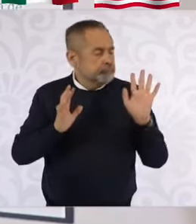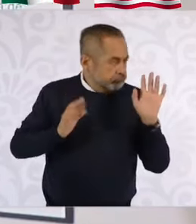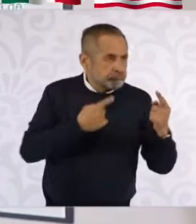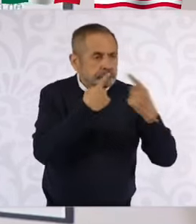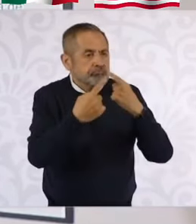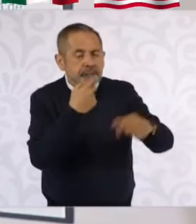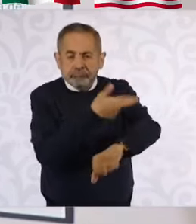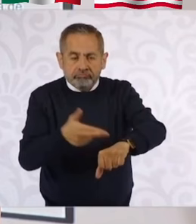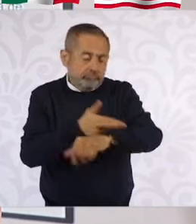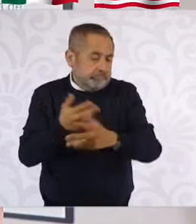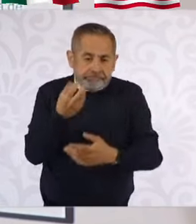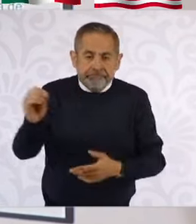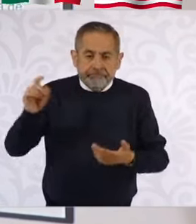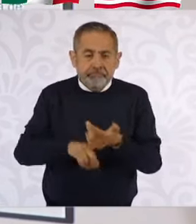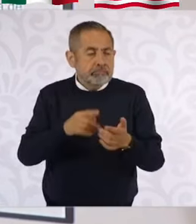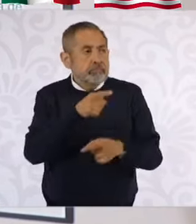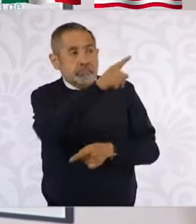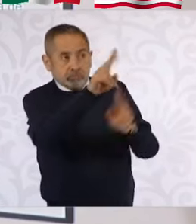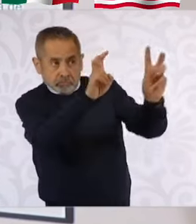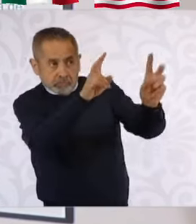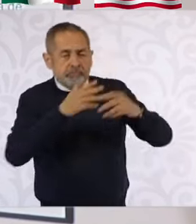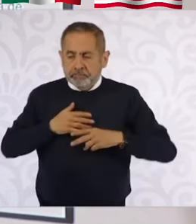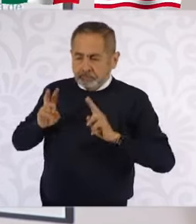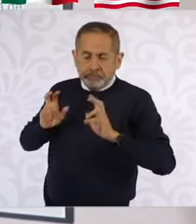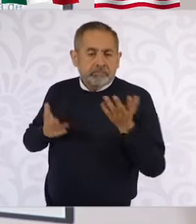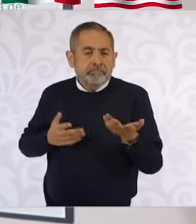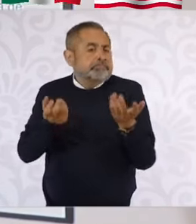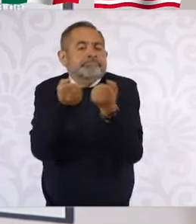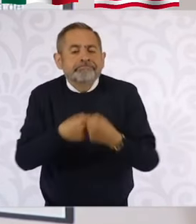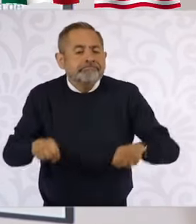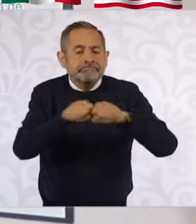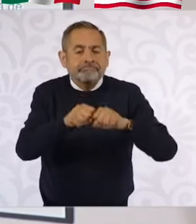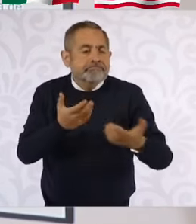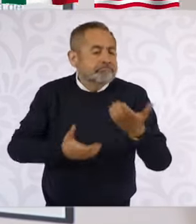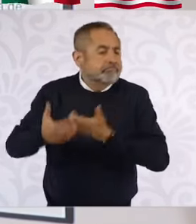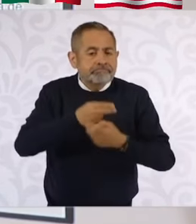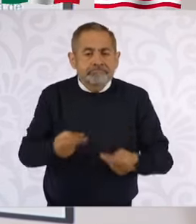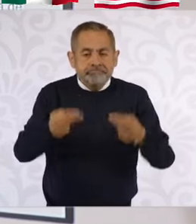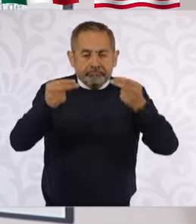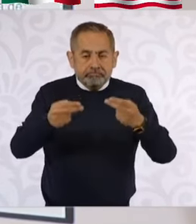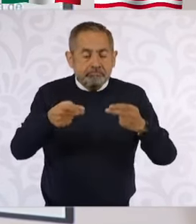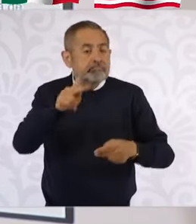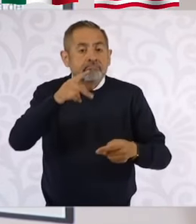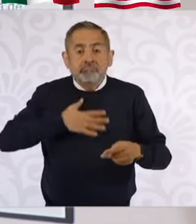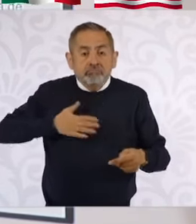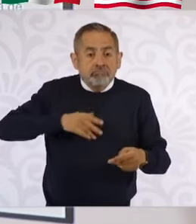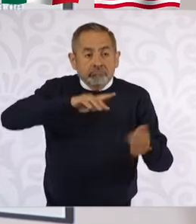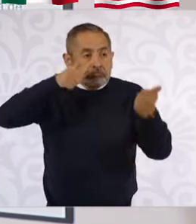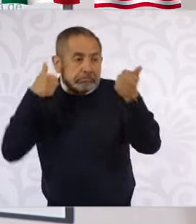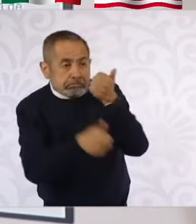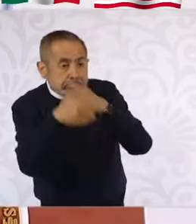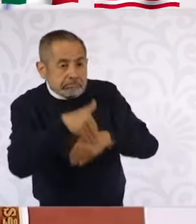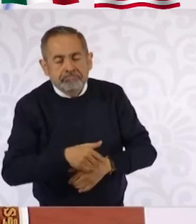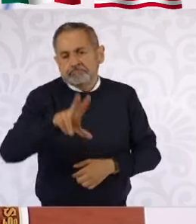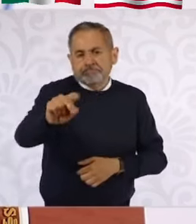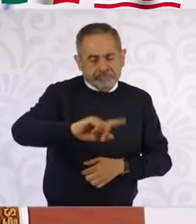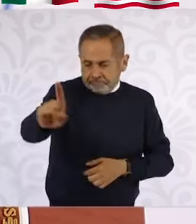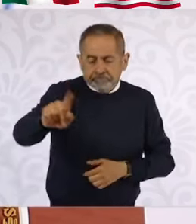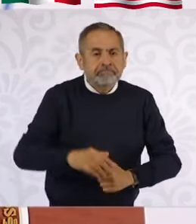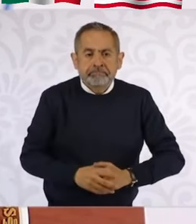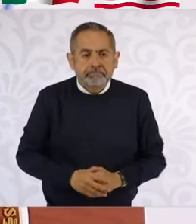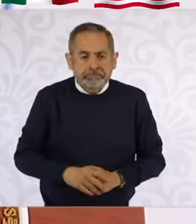diferentes temas que importan a uno y a otro país, además somos socios comerciales, pero no subordinación. Eso no.